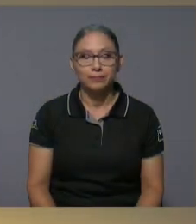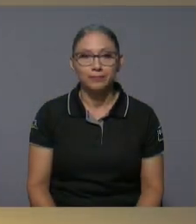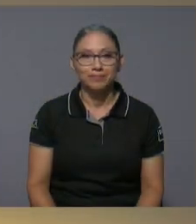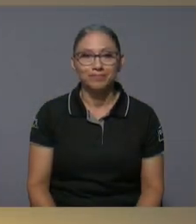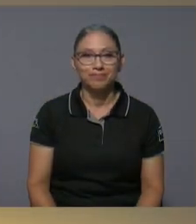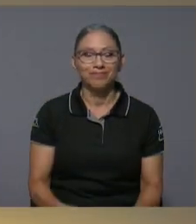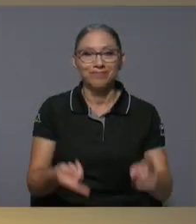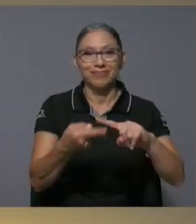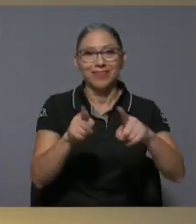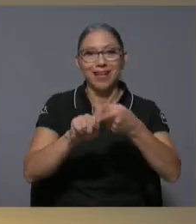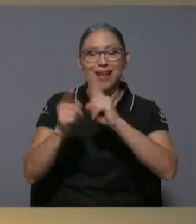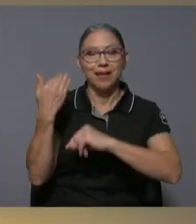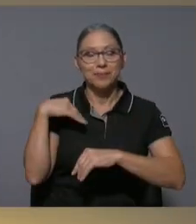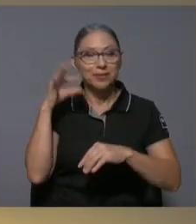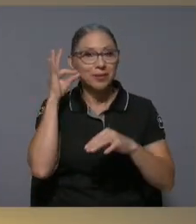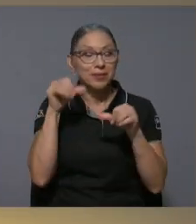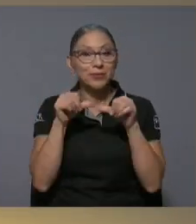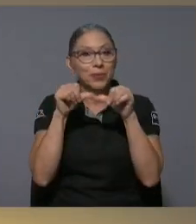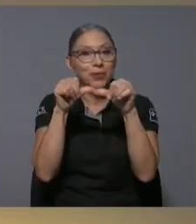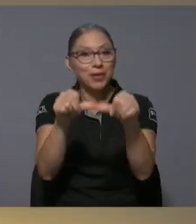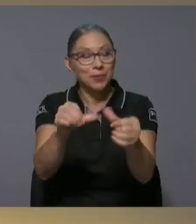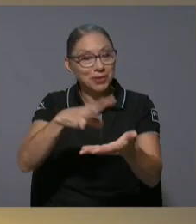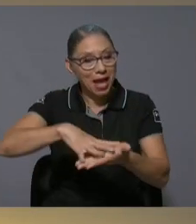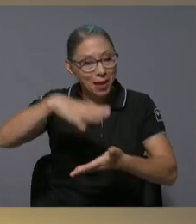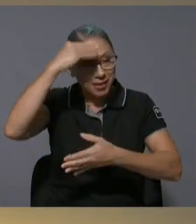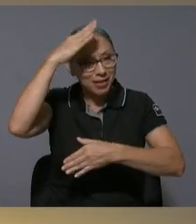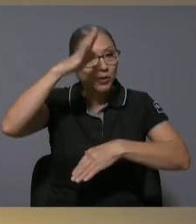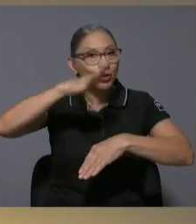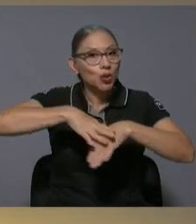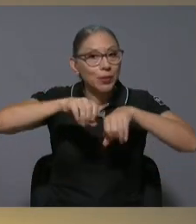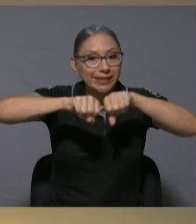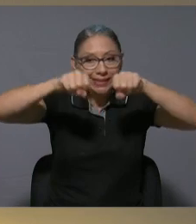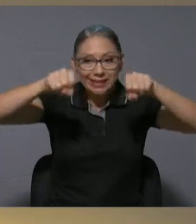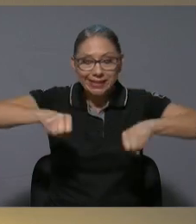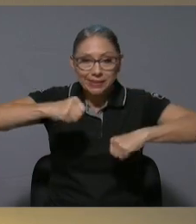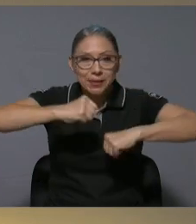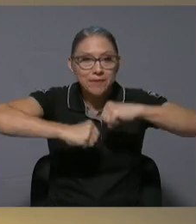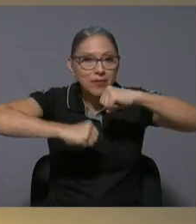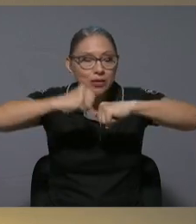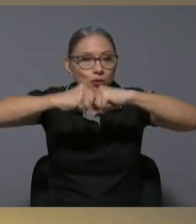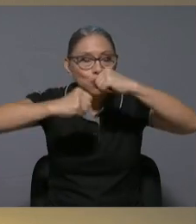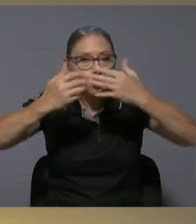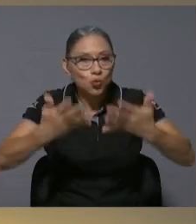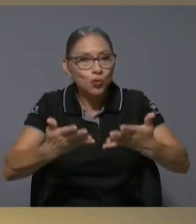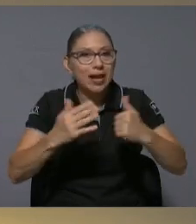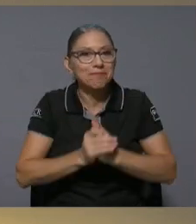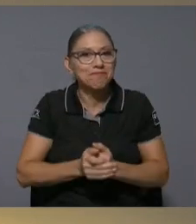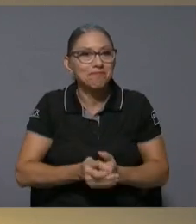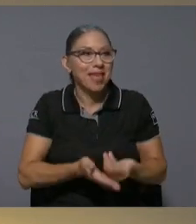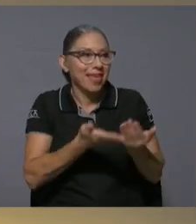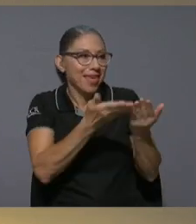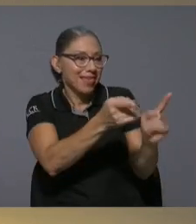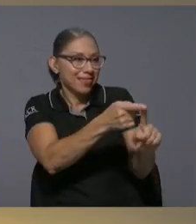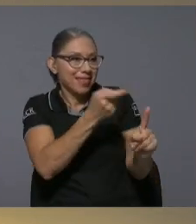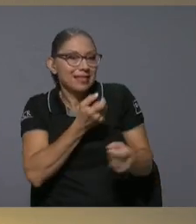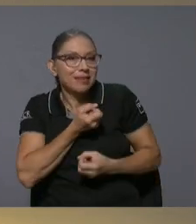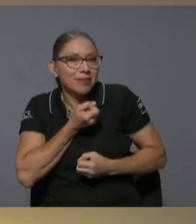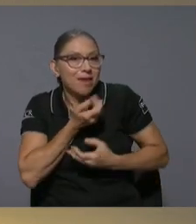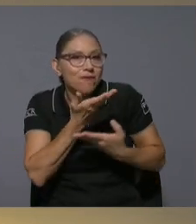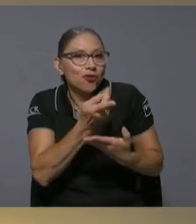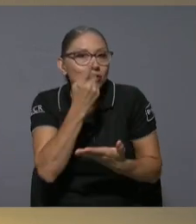continuamos amigas y amigos aprendiendo de la infraestructura y de la voz de un economista